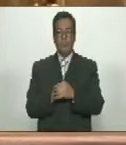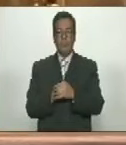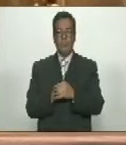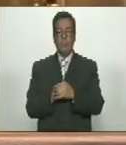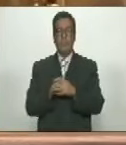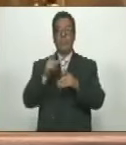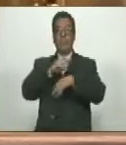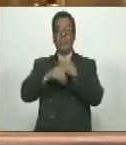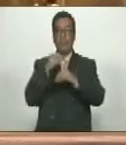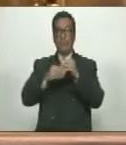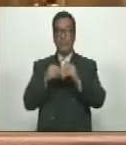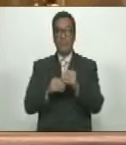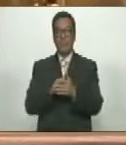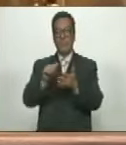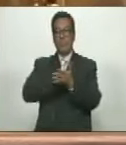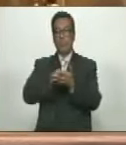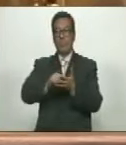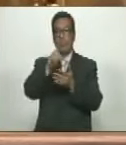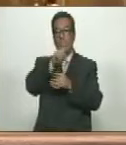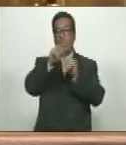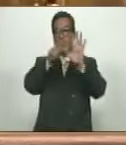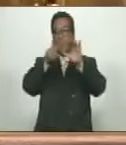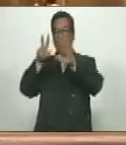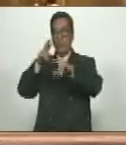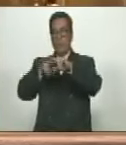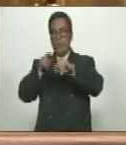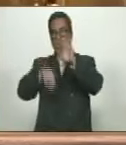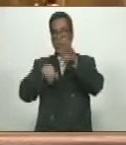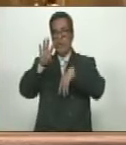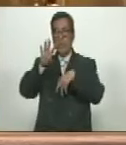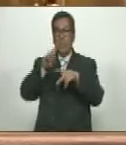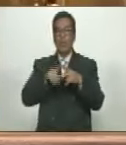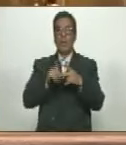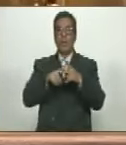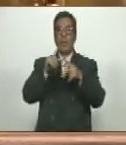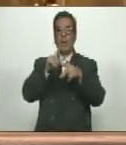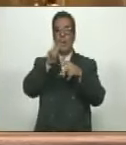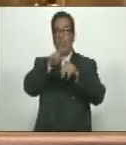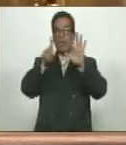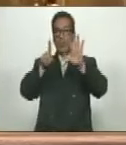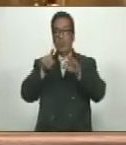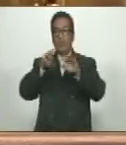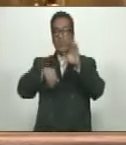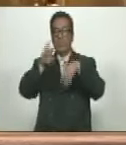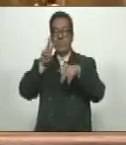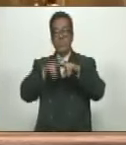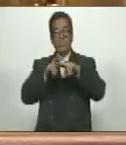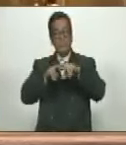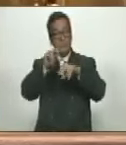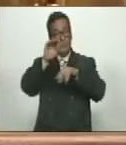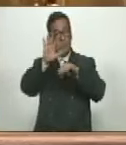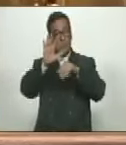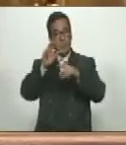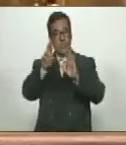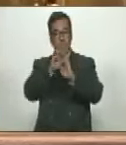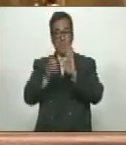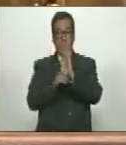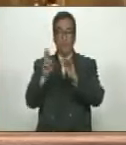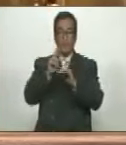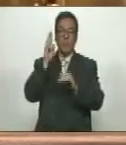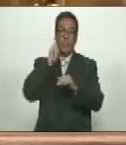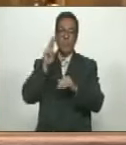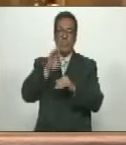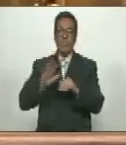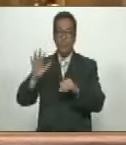De conformidad con lo previsto en los artículos 187, numeral 14, y 236, numeral 15, de la Constitución de la República Bolivariana de